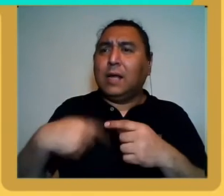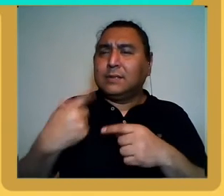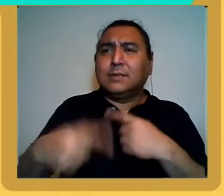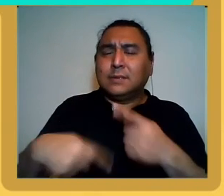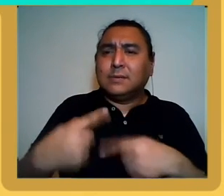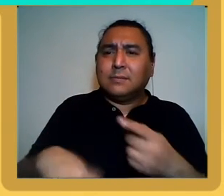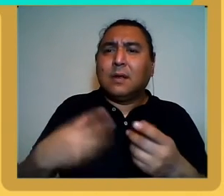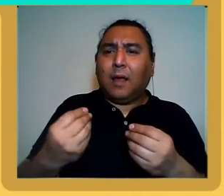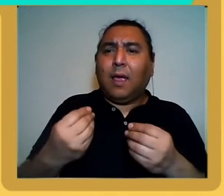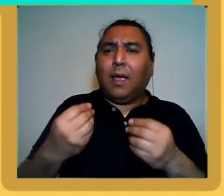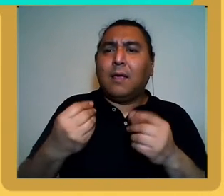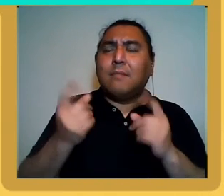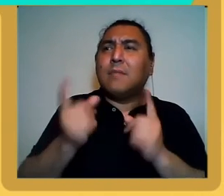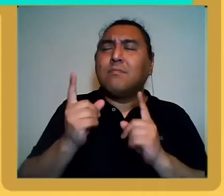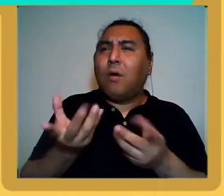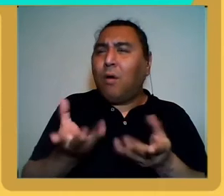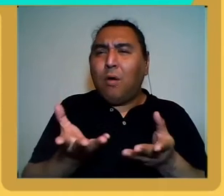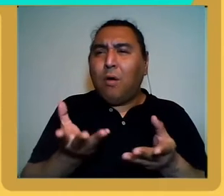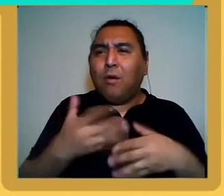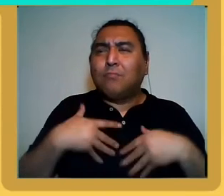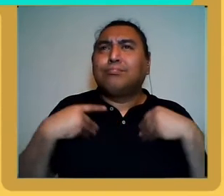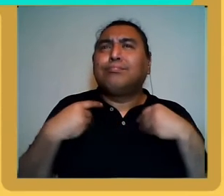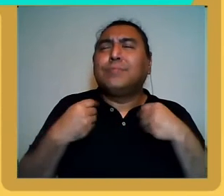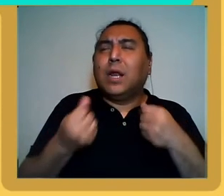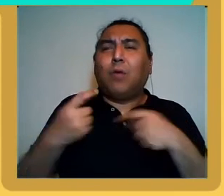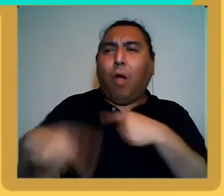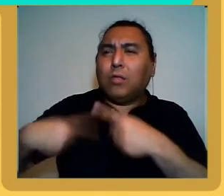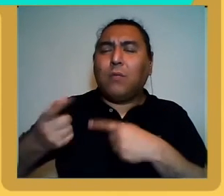espíritu de pertenencia, de ir por más.